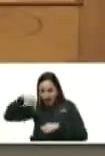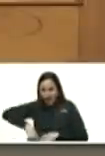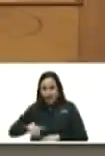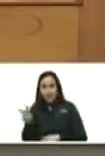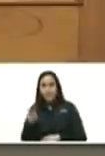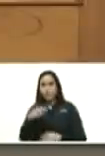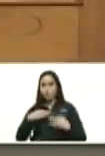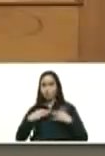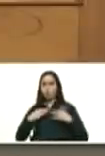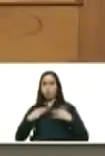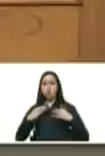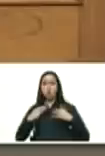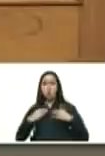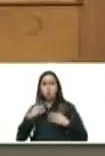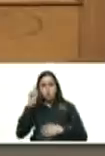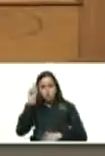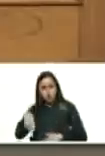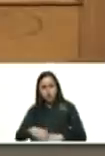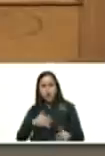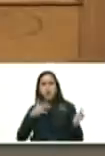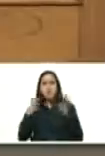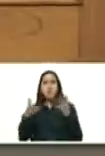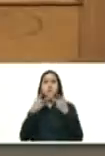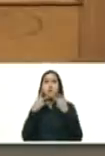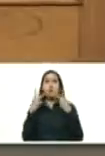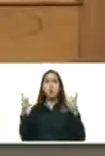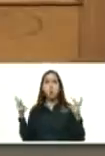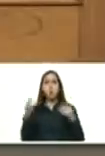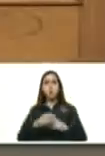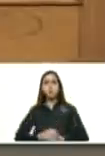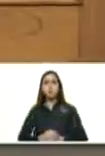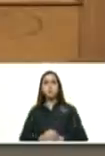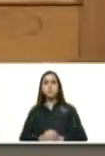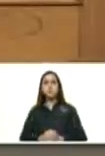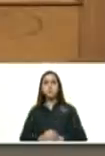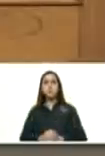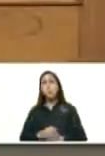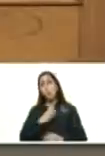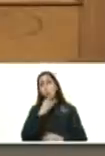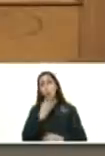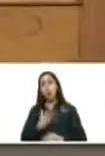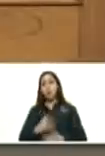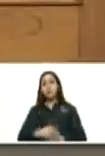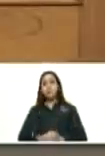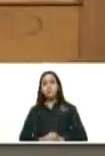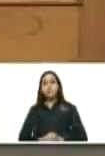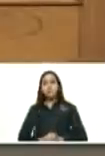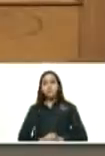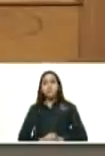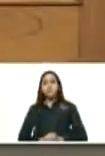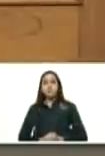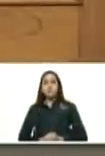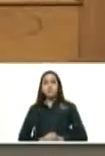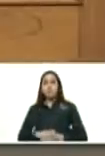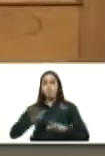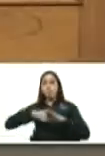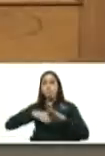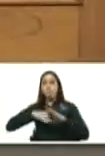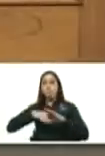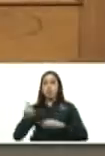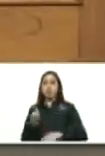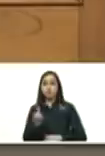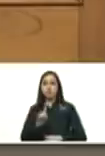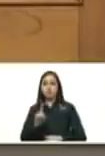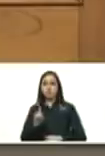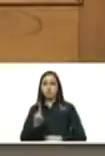para producir los servicios públicos bueno no quiero alargarme como dijo